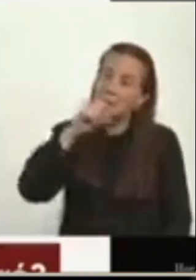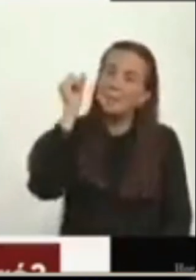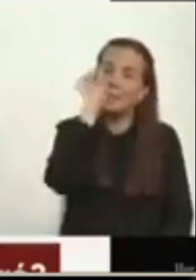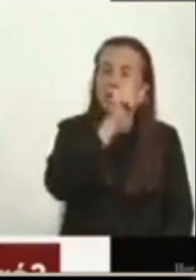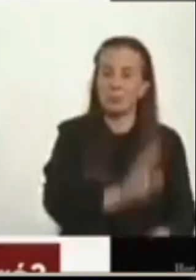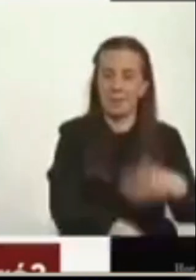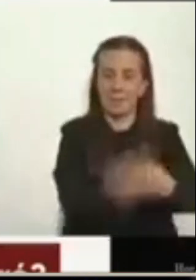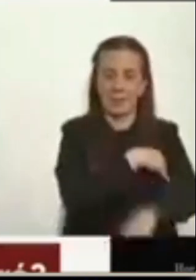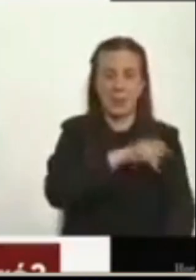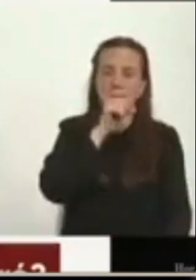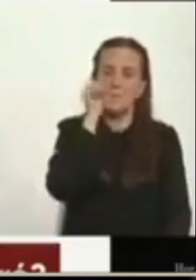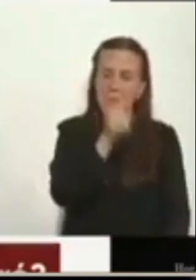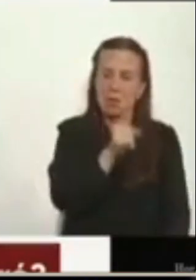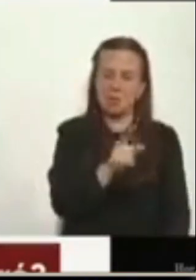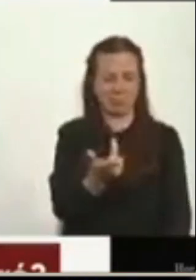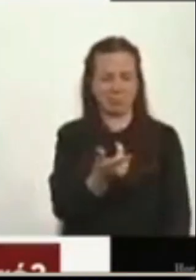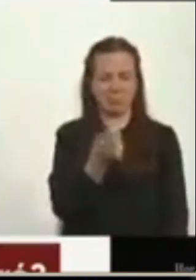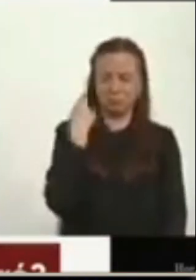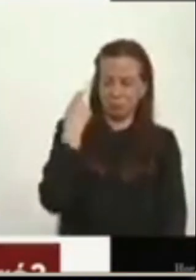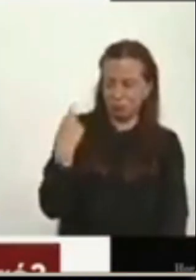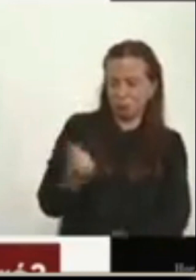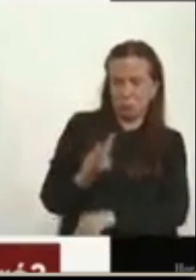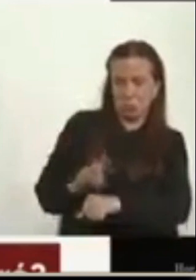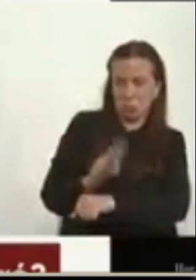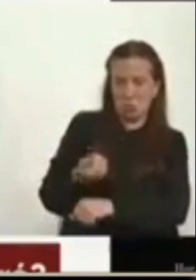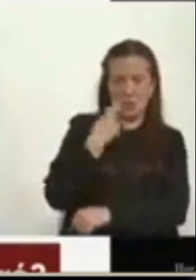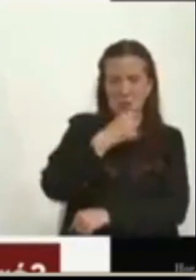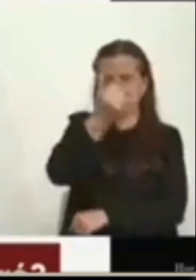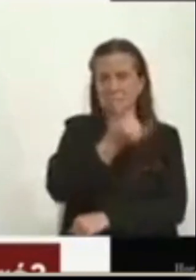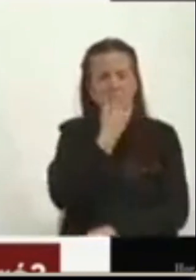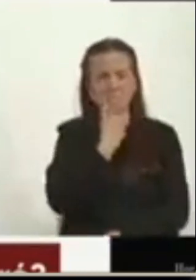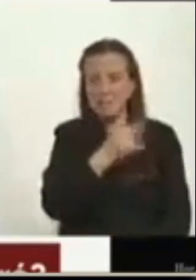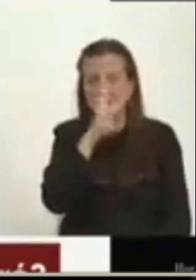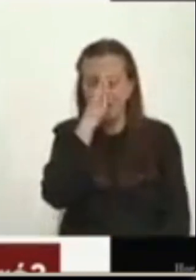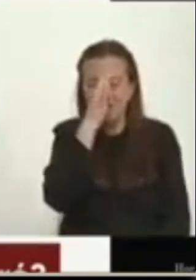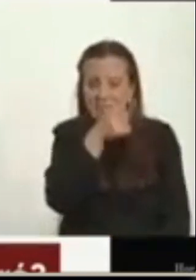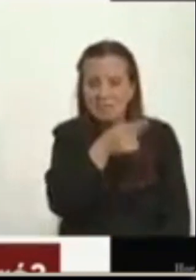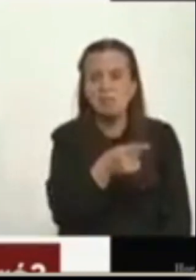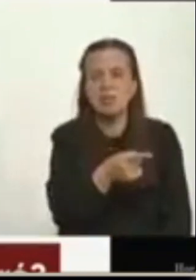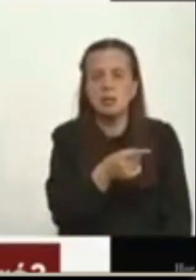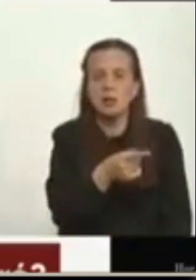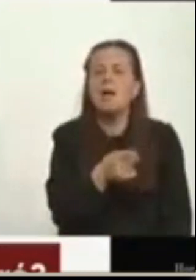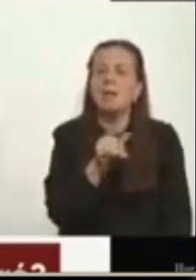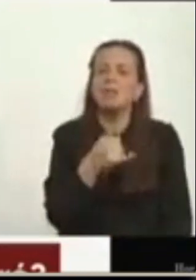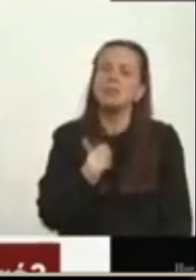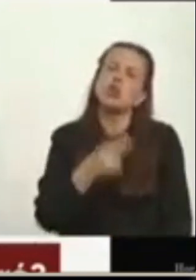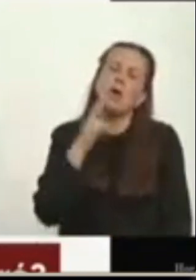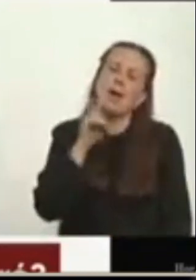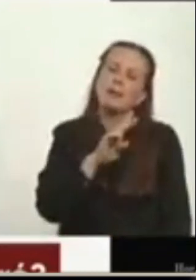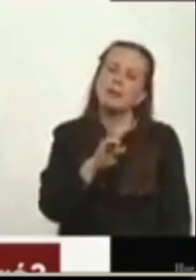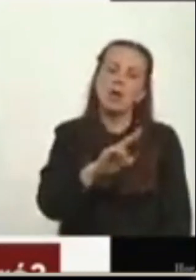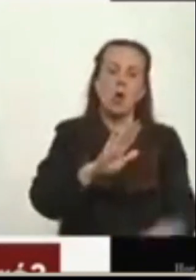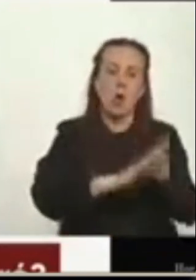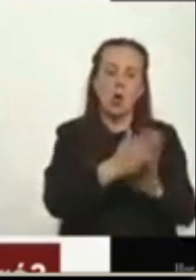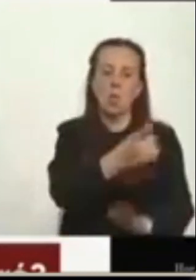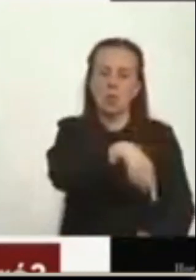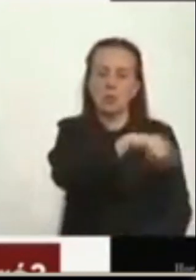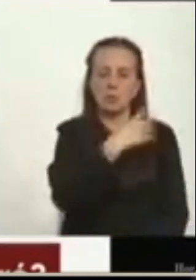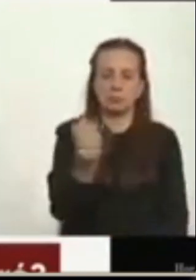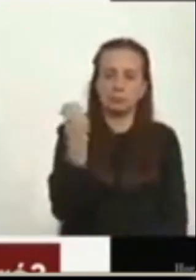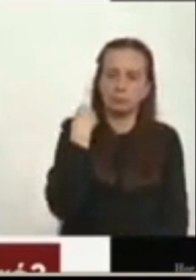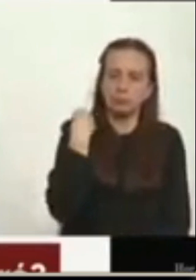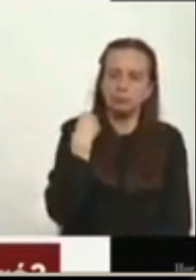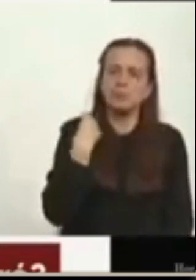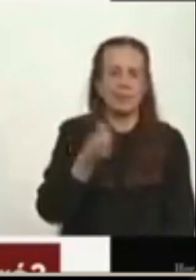irregularidad de hoy, de hace dos horas al menos. Yo pedí, cuando la comunidad se comunicó con nosotros para